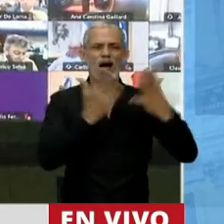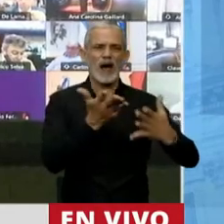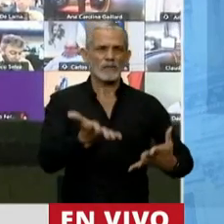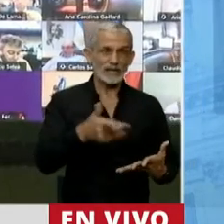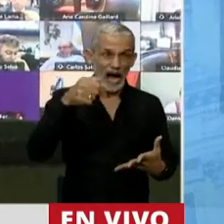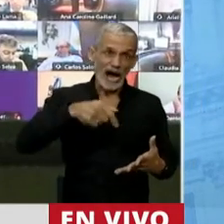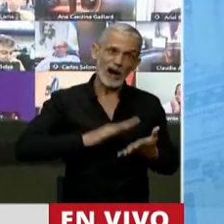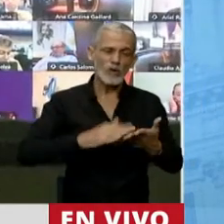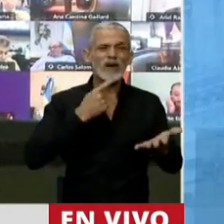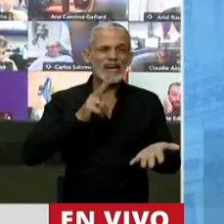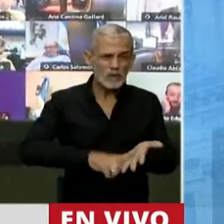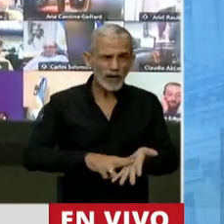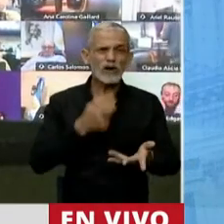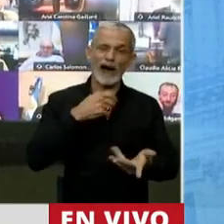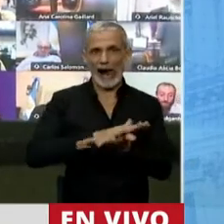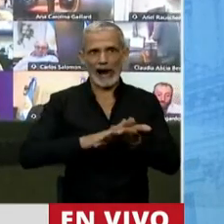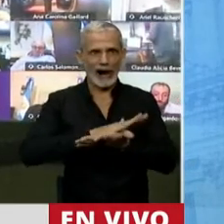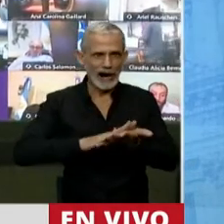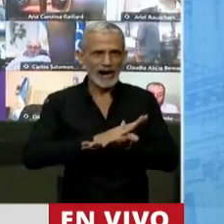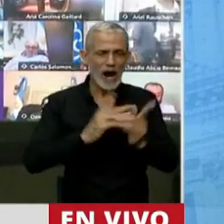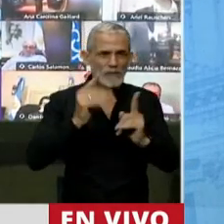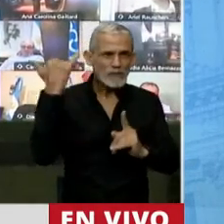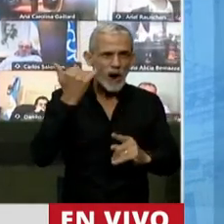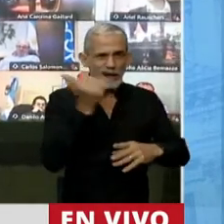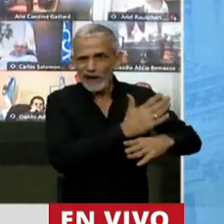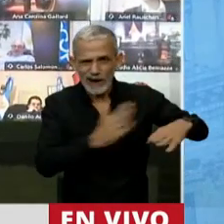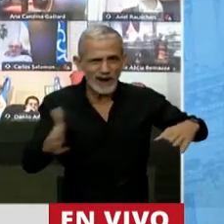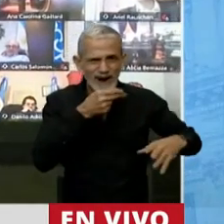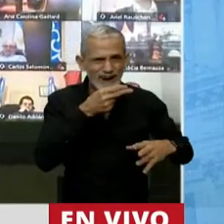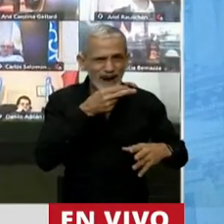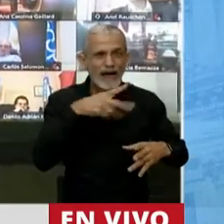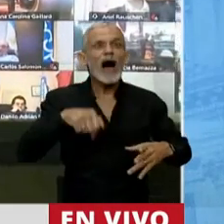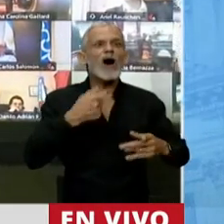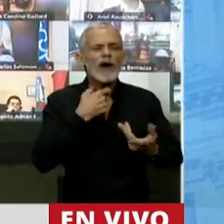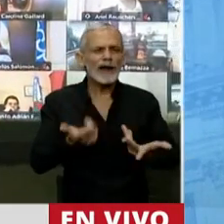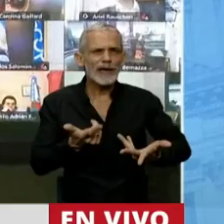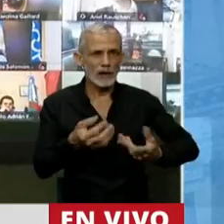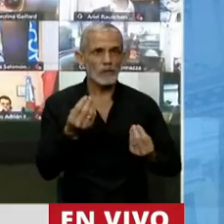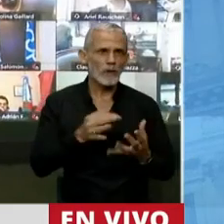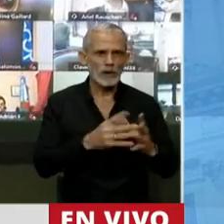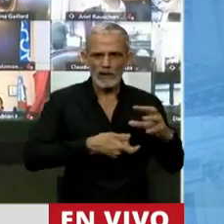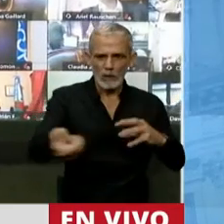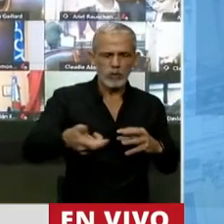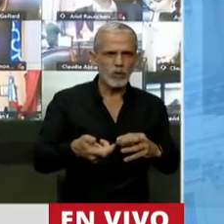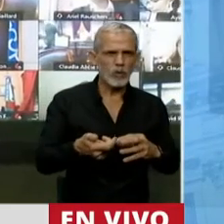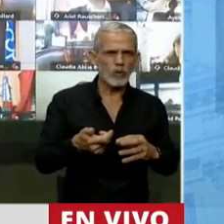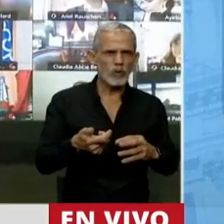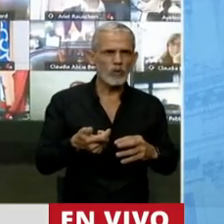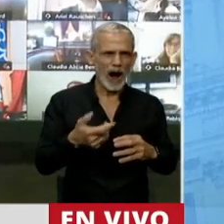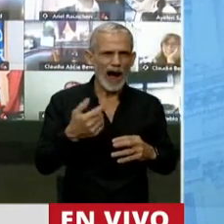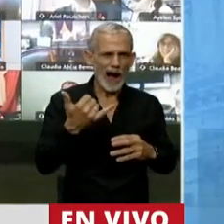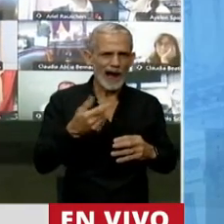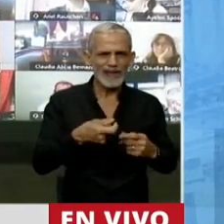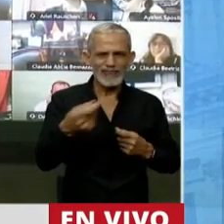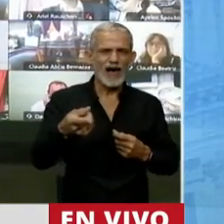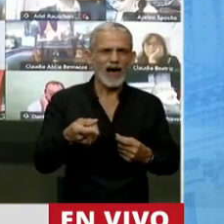este nuevo impuesto quieren resolver lo que no vienen resolviendo. O que expliquen la subejecución presupuestaria que están desarrollando.